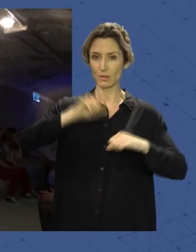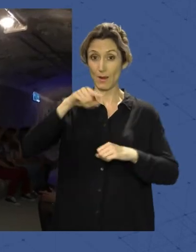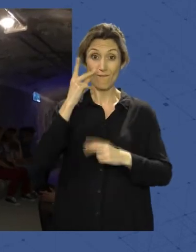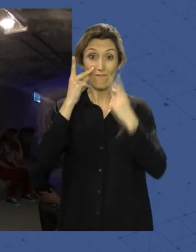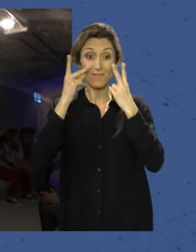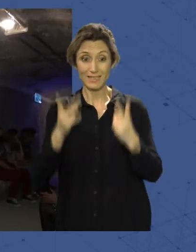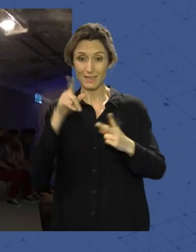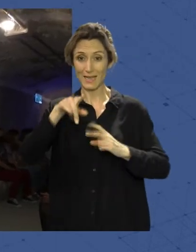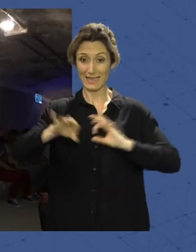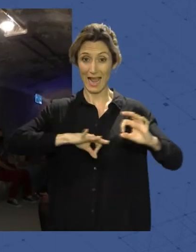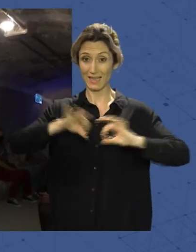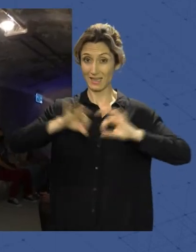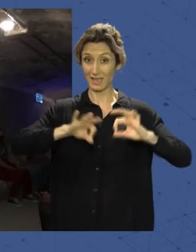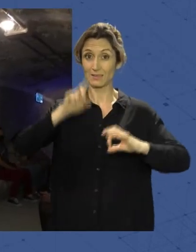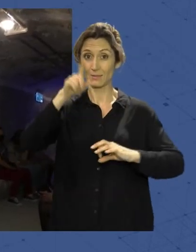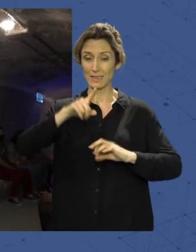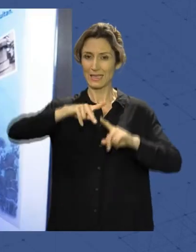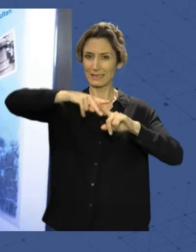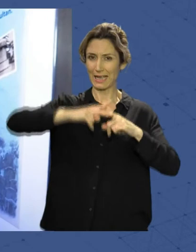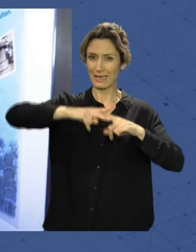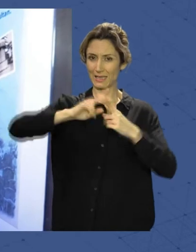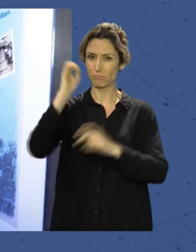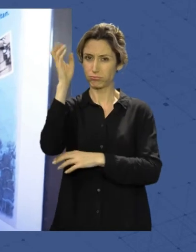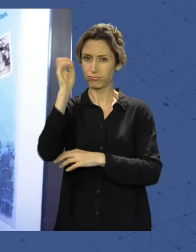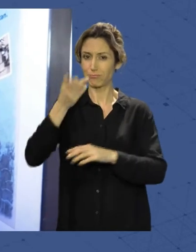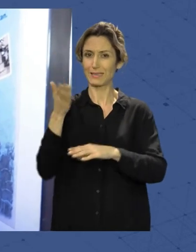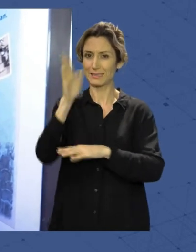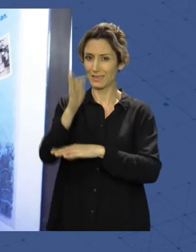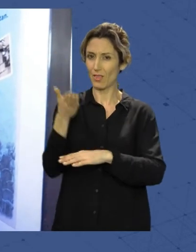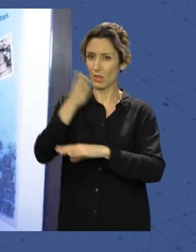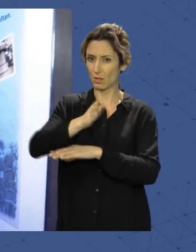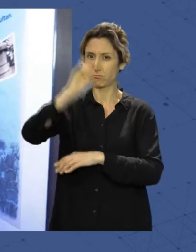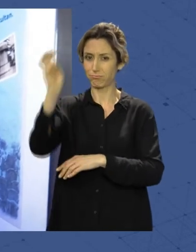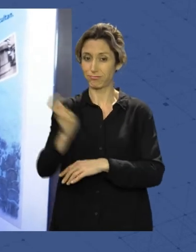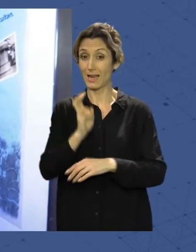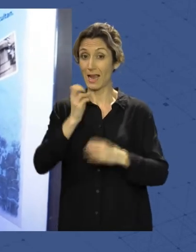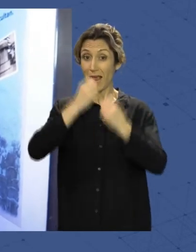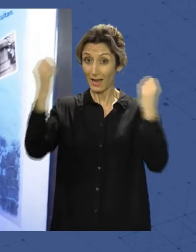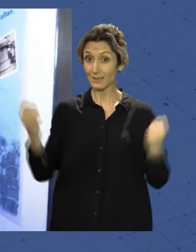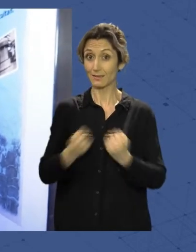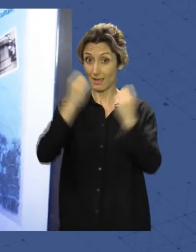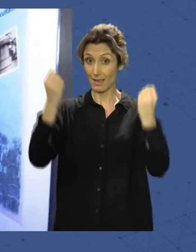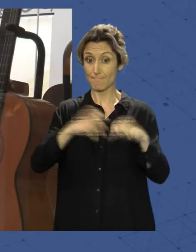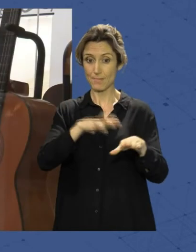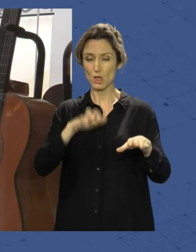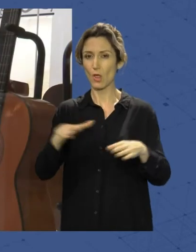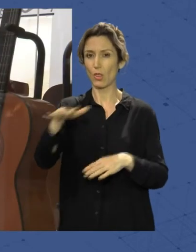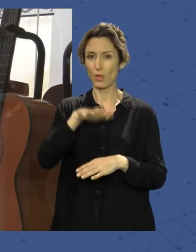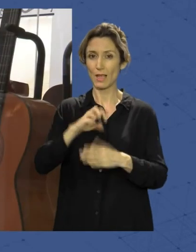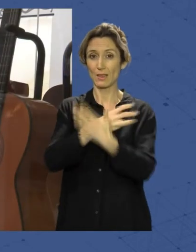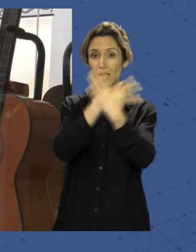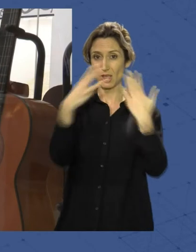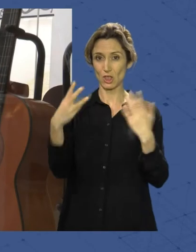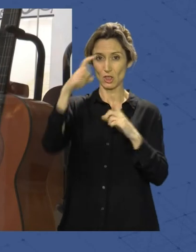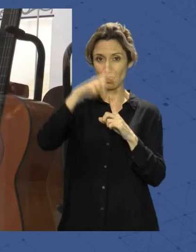teatralizadas, talleres, exposiciones, presentaciones. La mayoría de las actividades se van a concentrar el 18 de mayo,